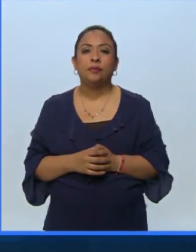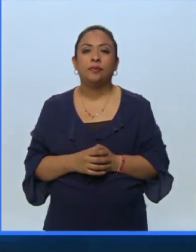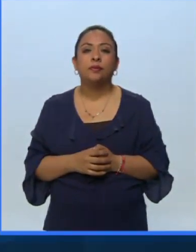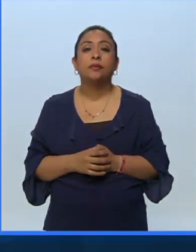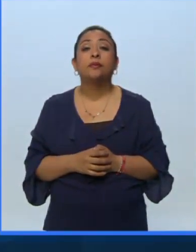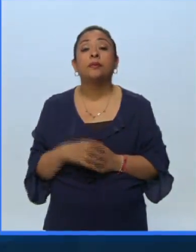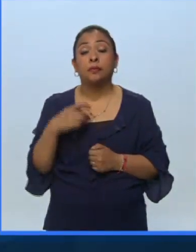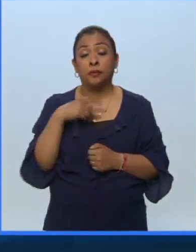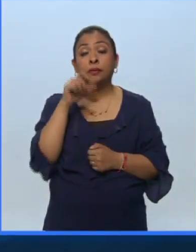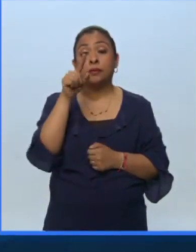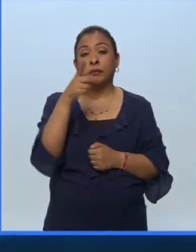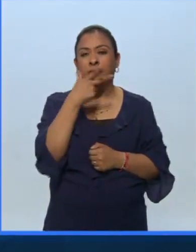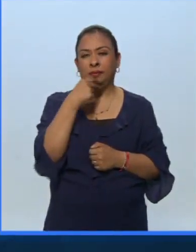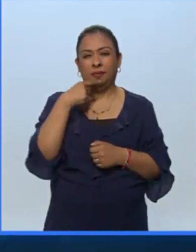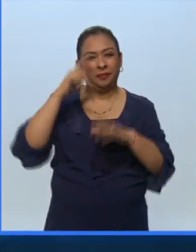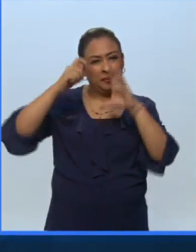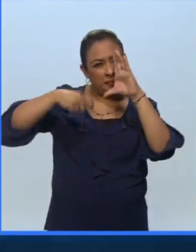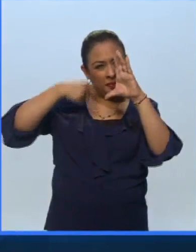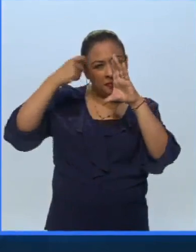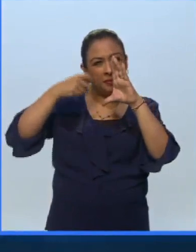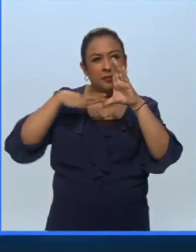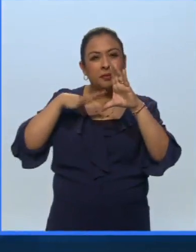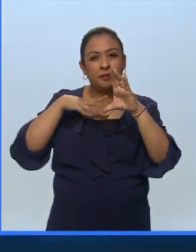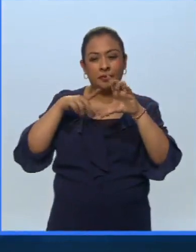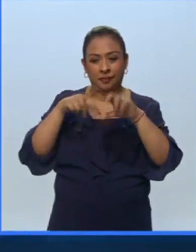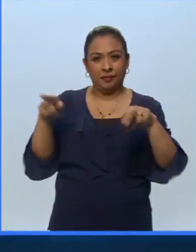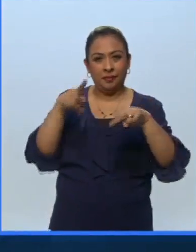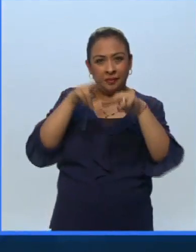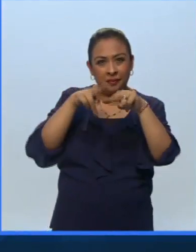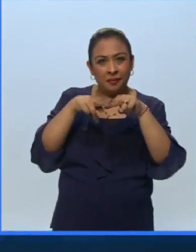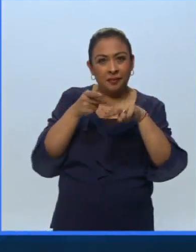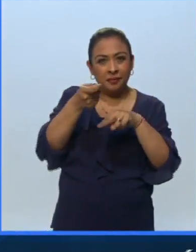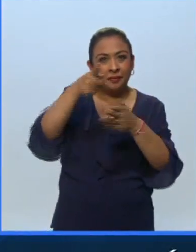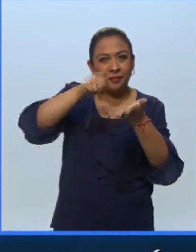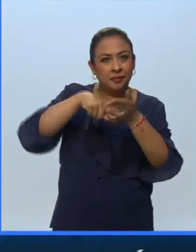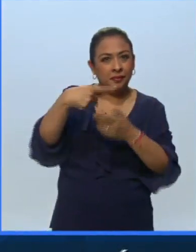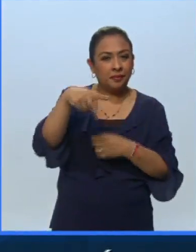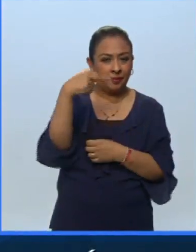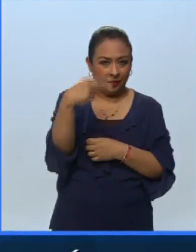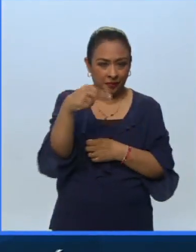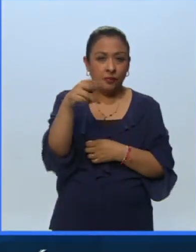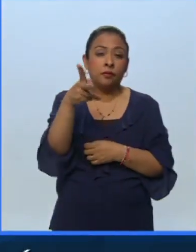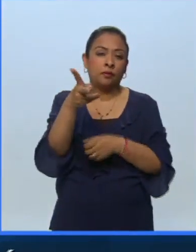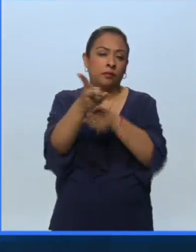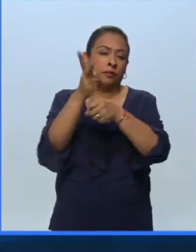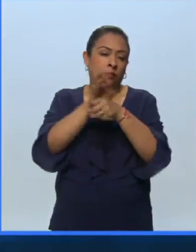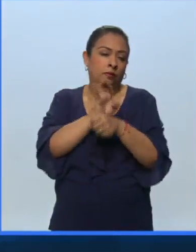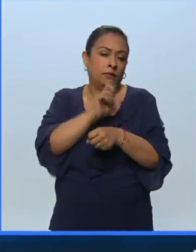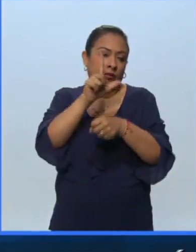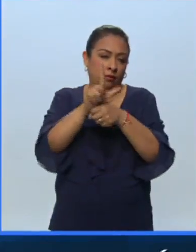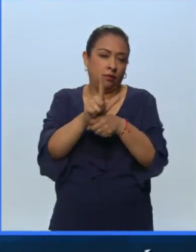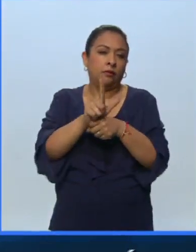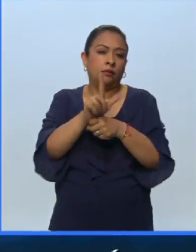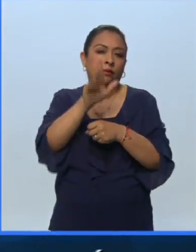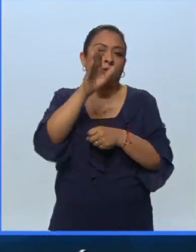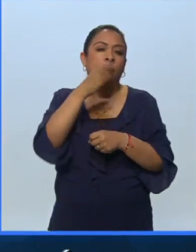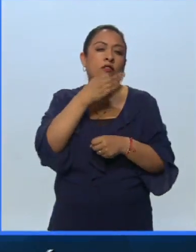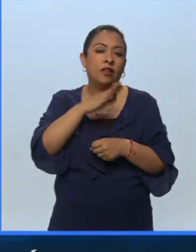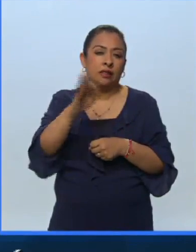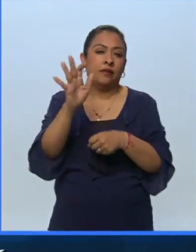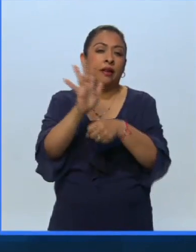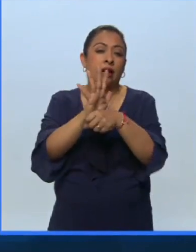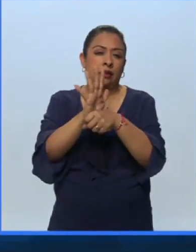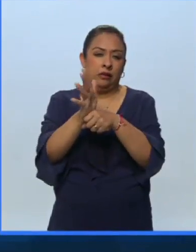Además, el cineasta develó la butaca que lleva su nombre Bel Atar fue invitado especial del Festival Internacional de Cine de Morelia en